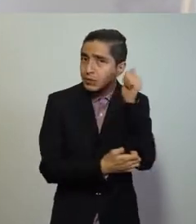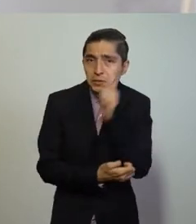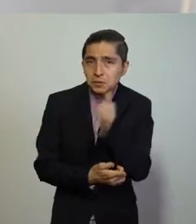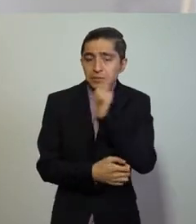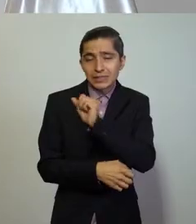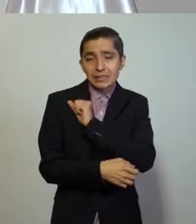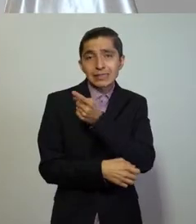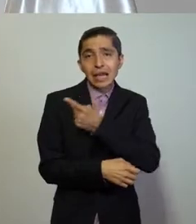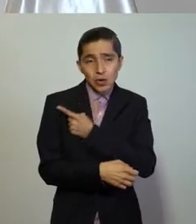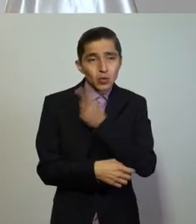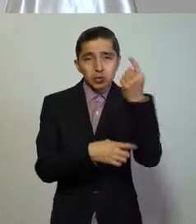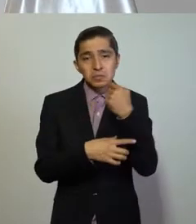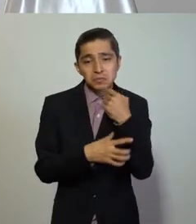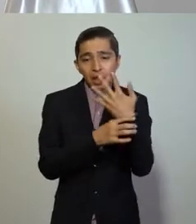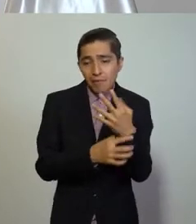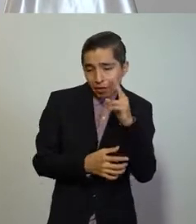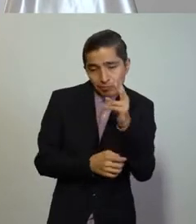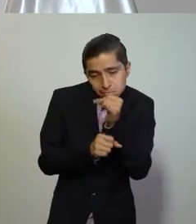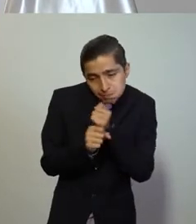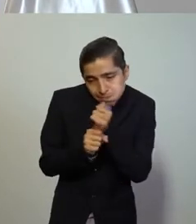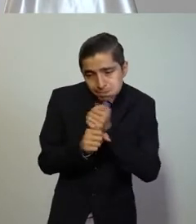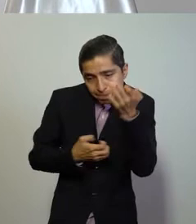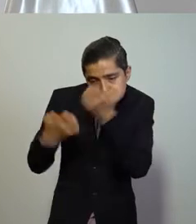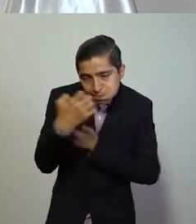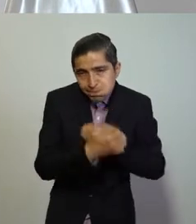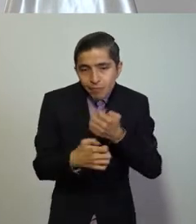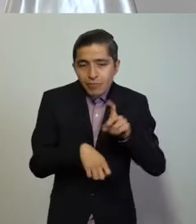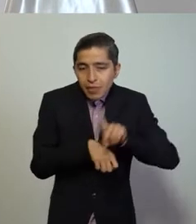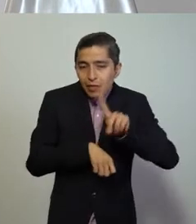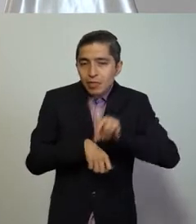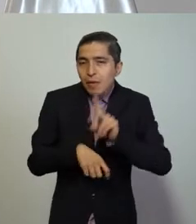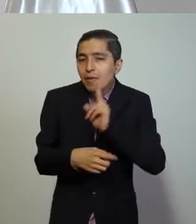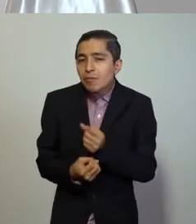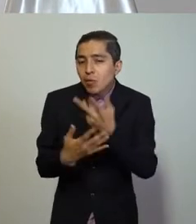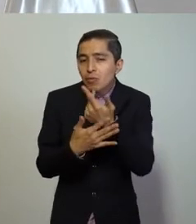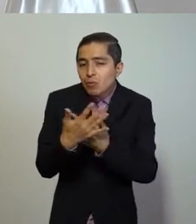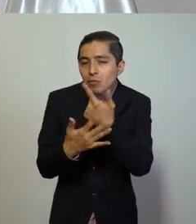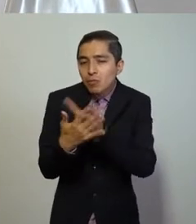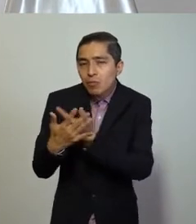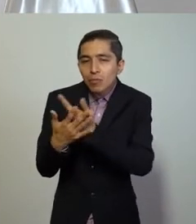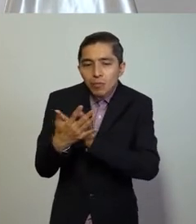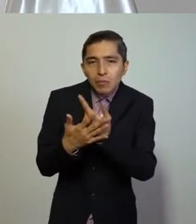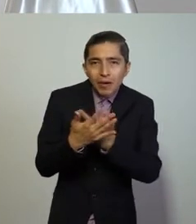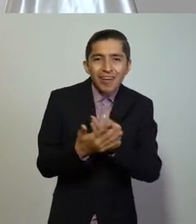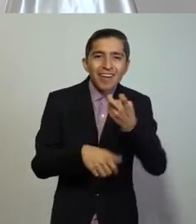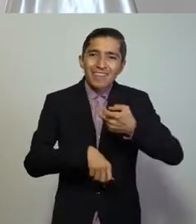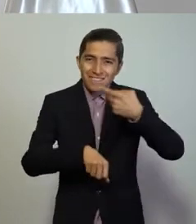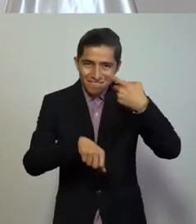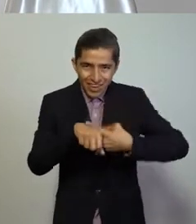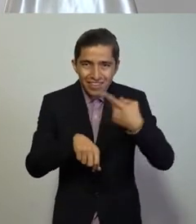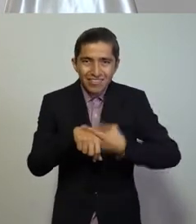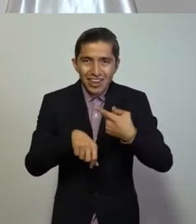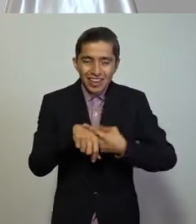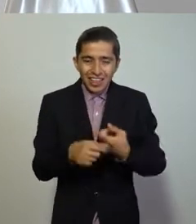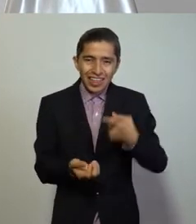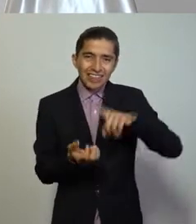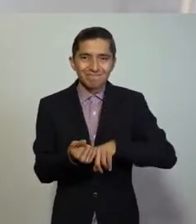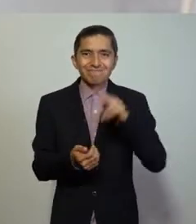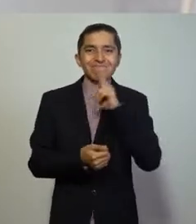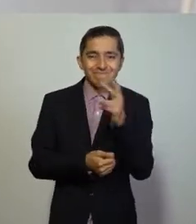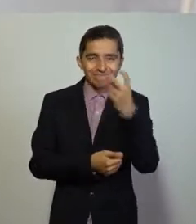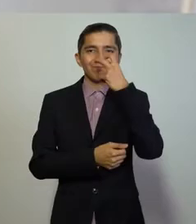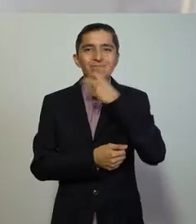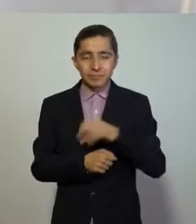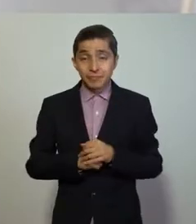permanente a través del registro de casos diarios en los módulos de enfermedades respiratorias.